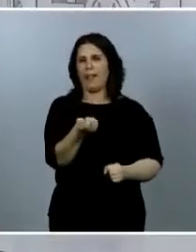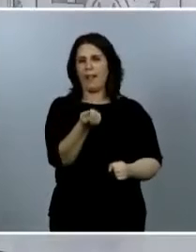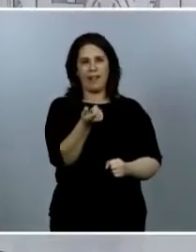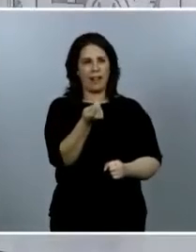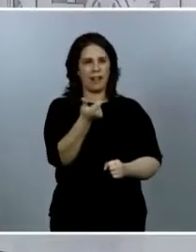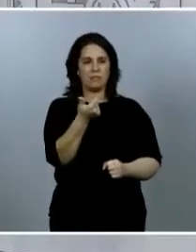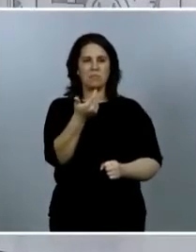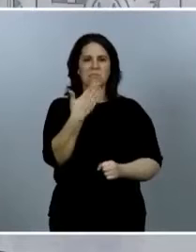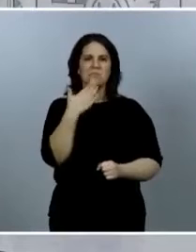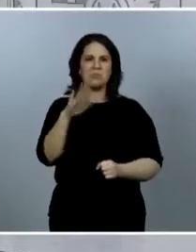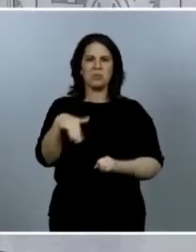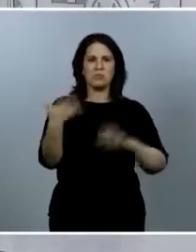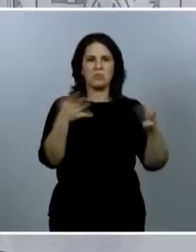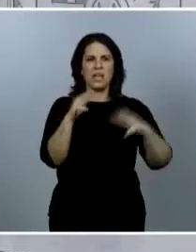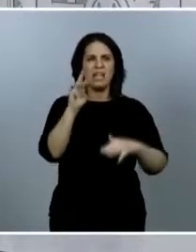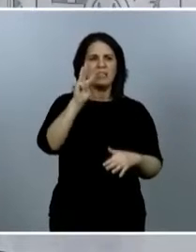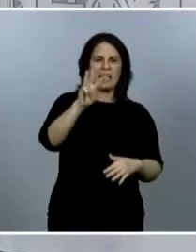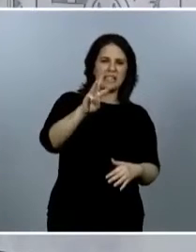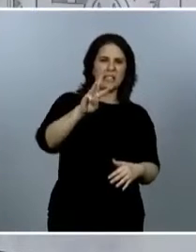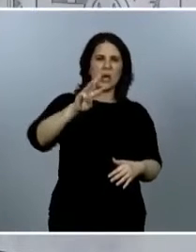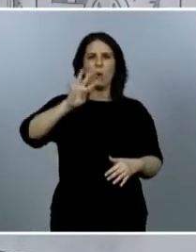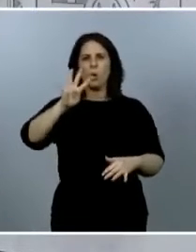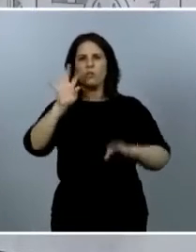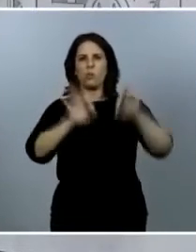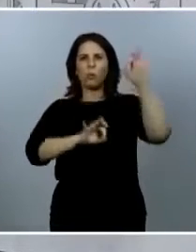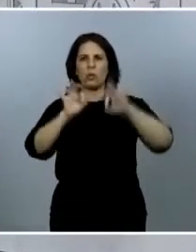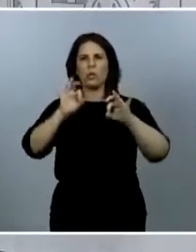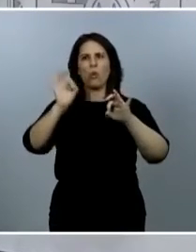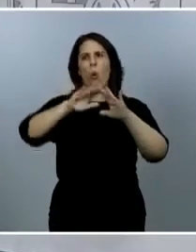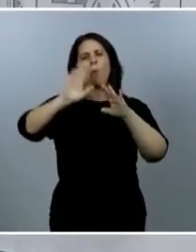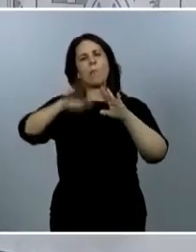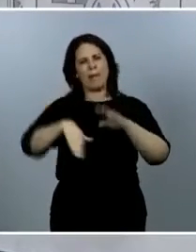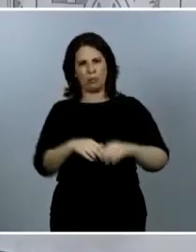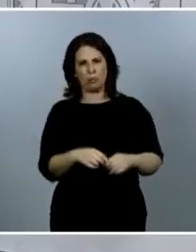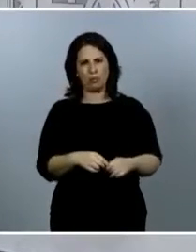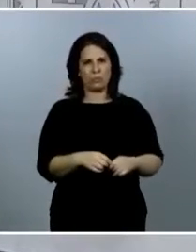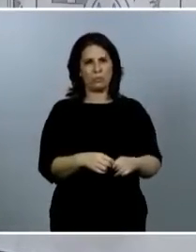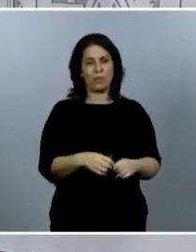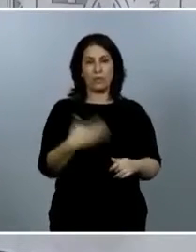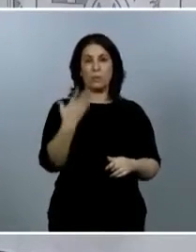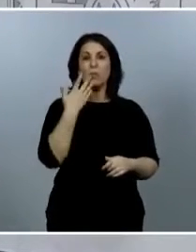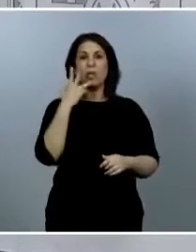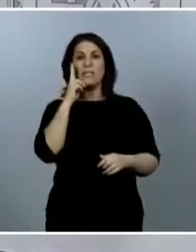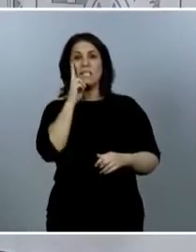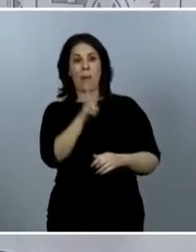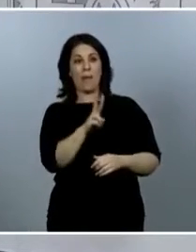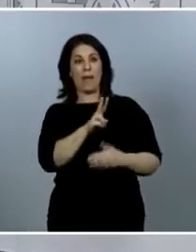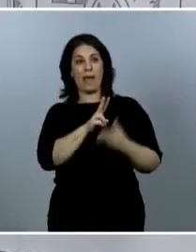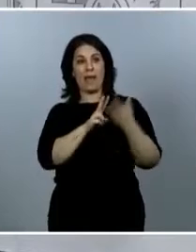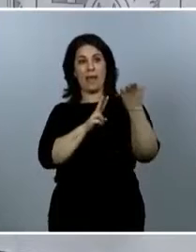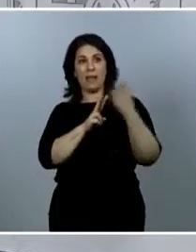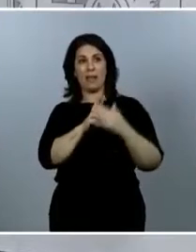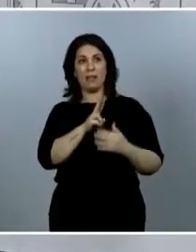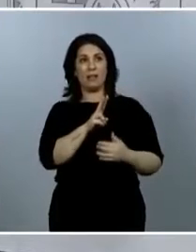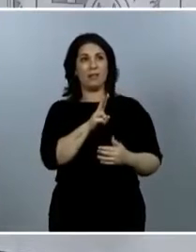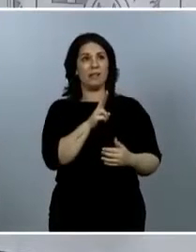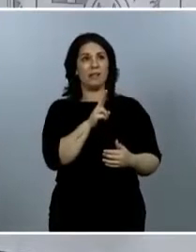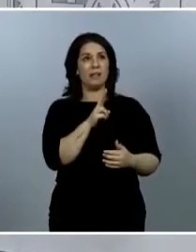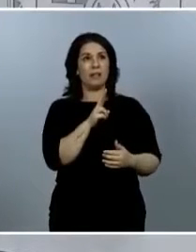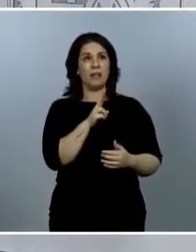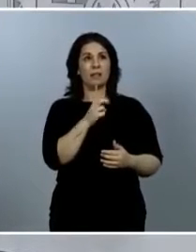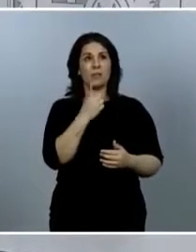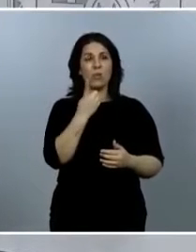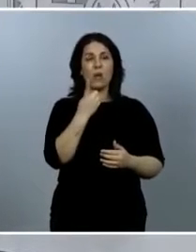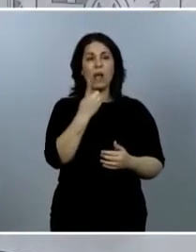-4%, puede que incluso un poquito menos. Pero como pueden ver en la gráfica, no es nada más que una pequeña proporción del total de camas